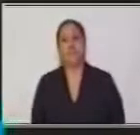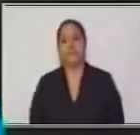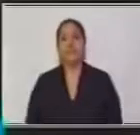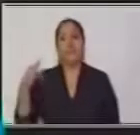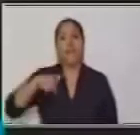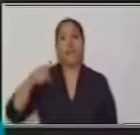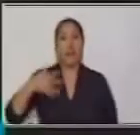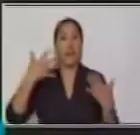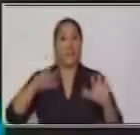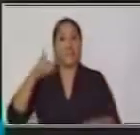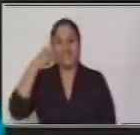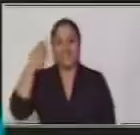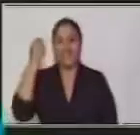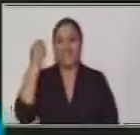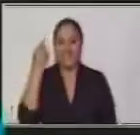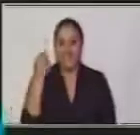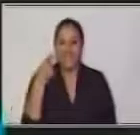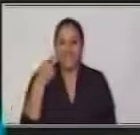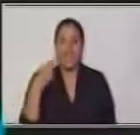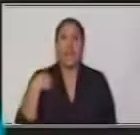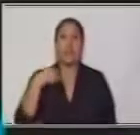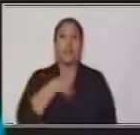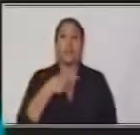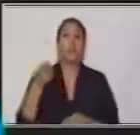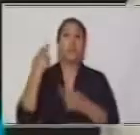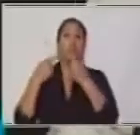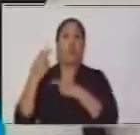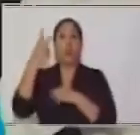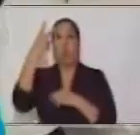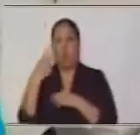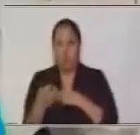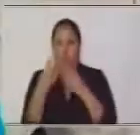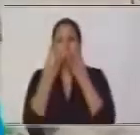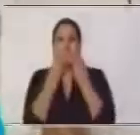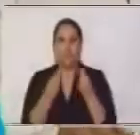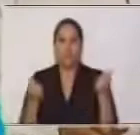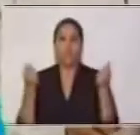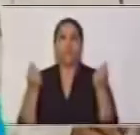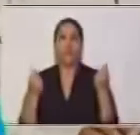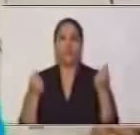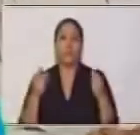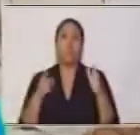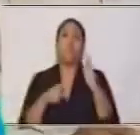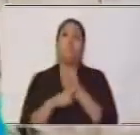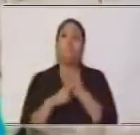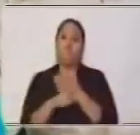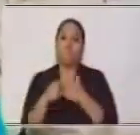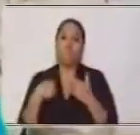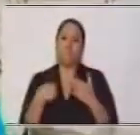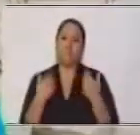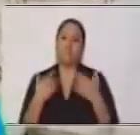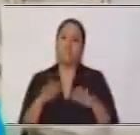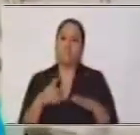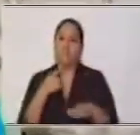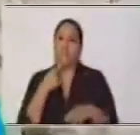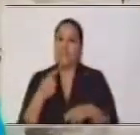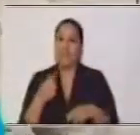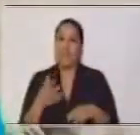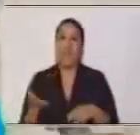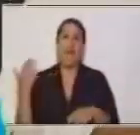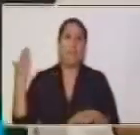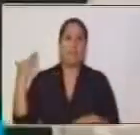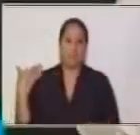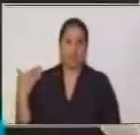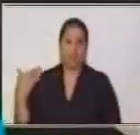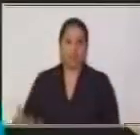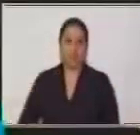entendimos esto, vamos a regresar y vamos a resolver el problema que planteábamos al principio. ¿Sí? Para